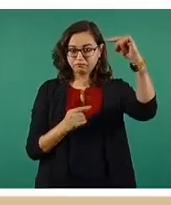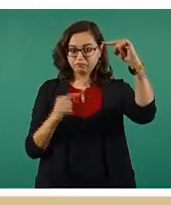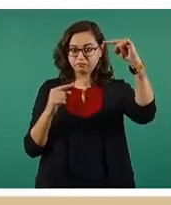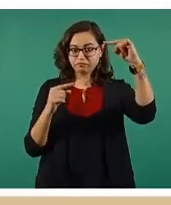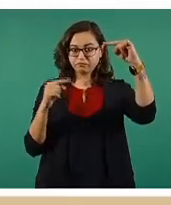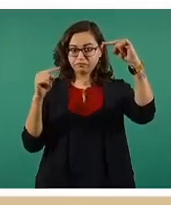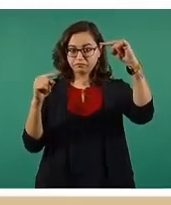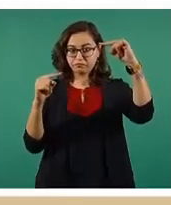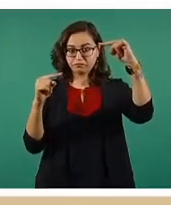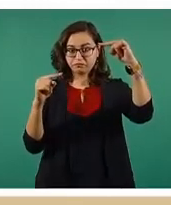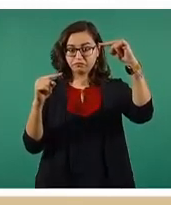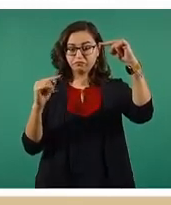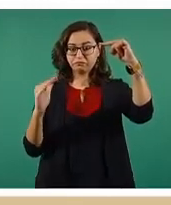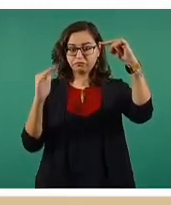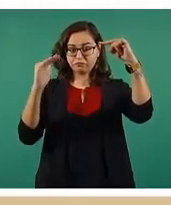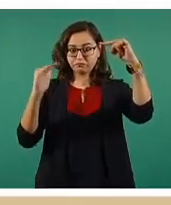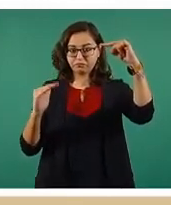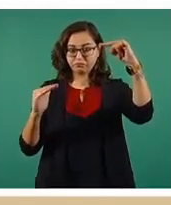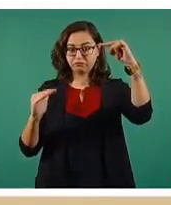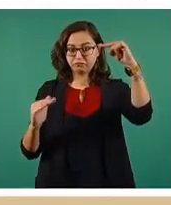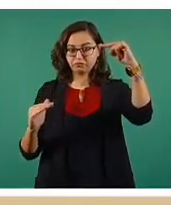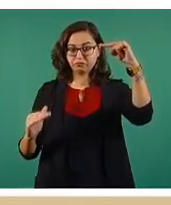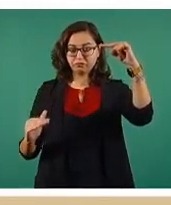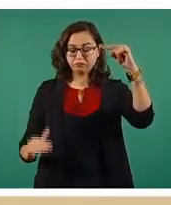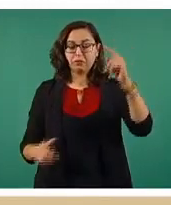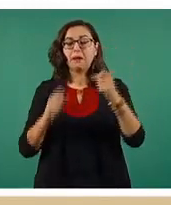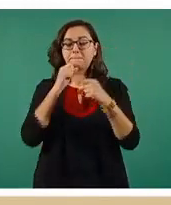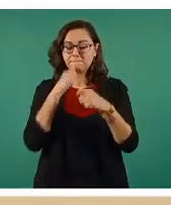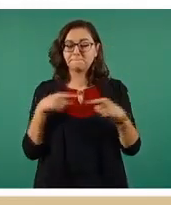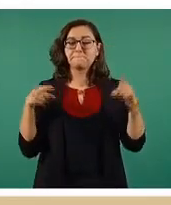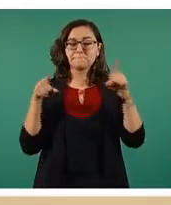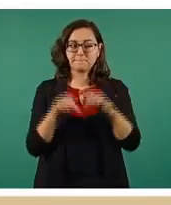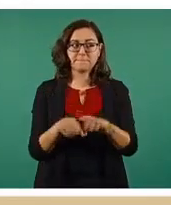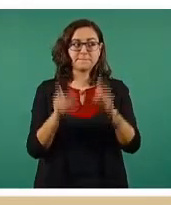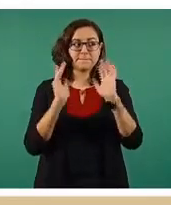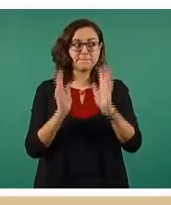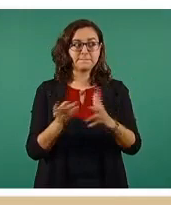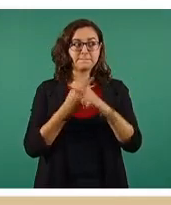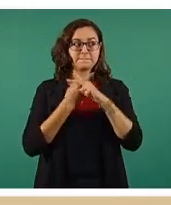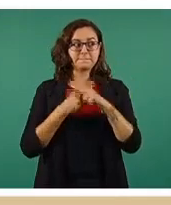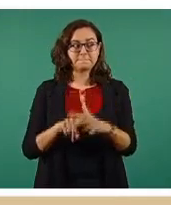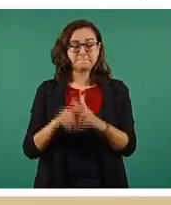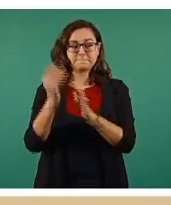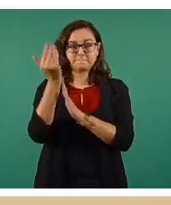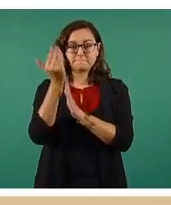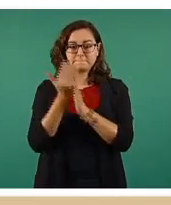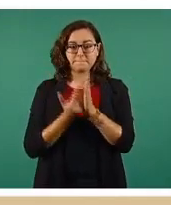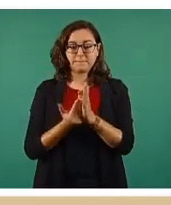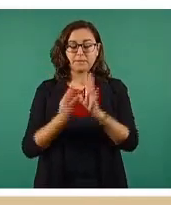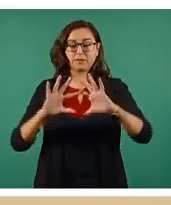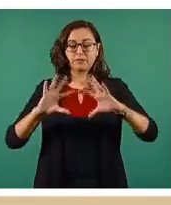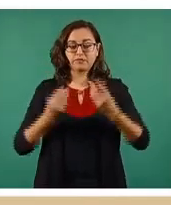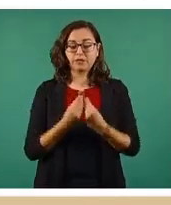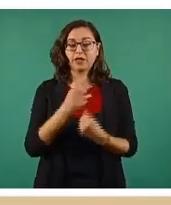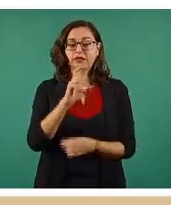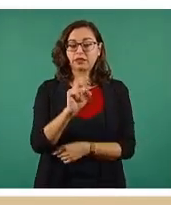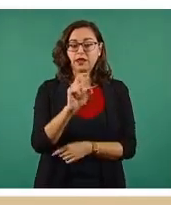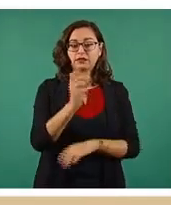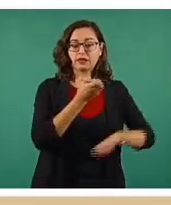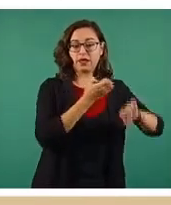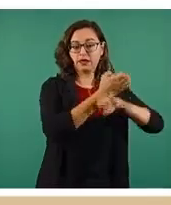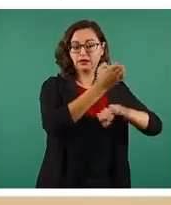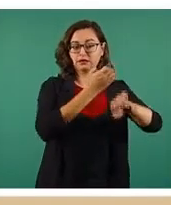tercera ola y se encamina también en una tendencia de descenso con 30 entidades federativas en las que la